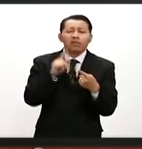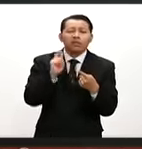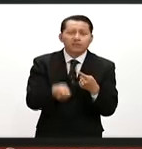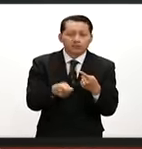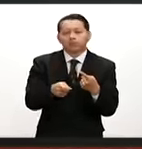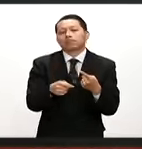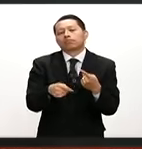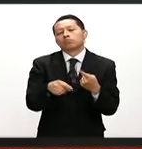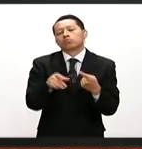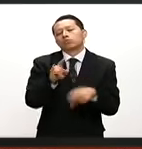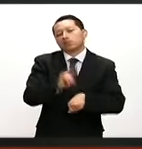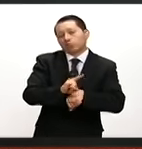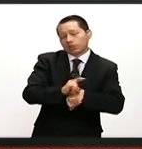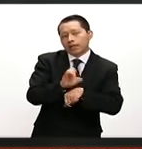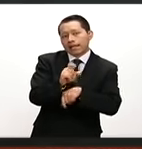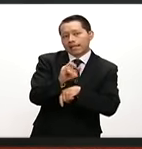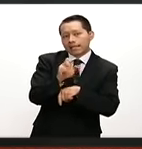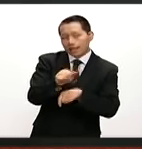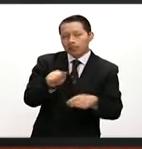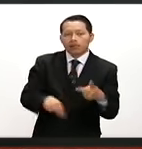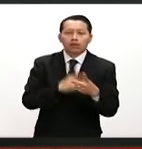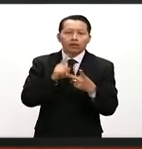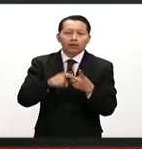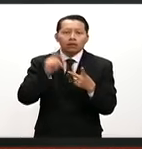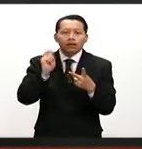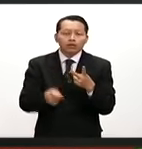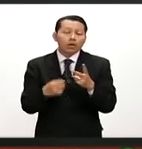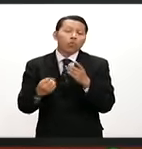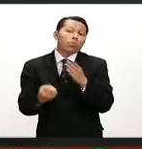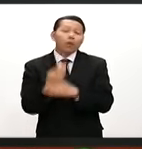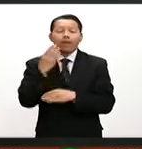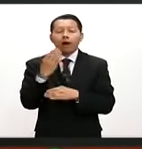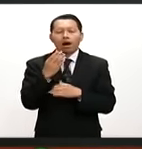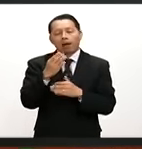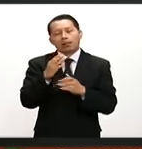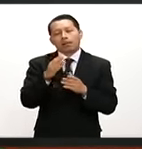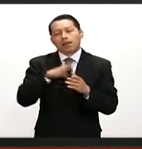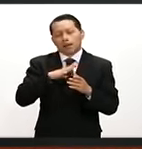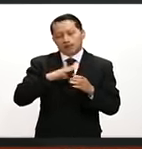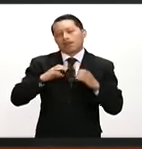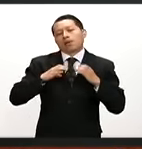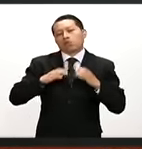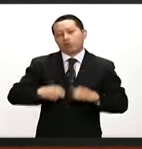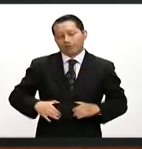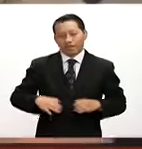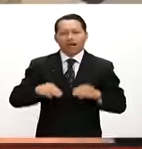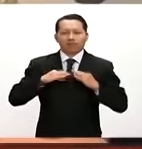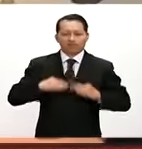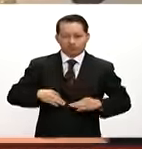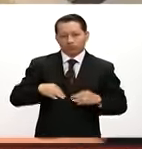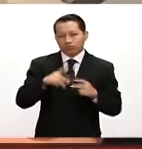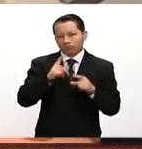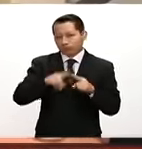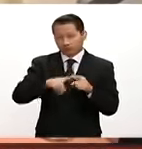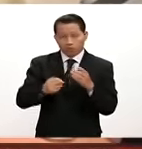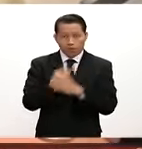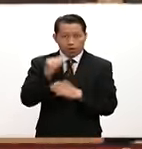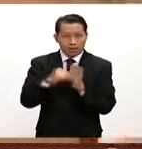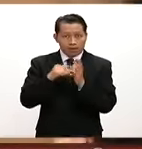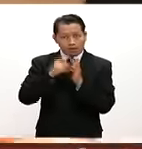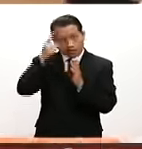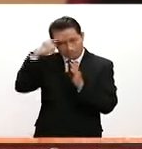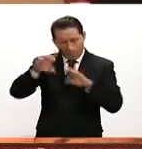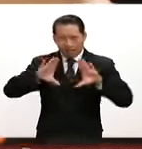simulación clínica, lo que viene siendo la nueva anatomía, la nueva fisiología, que es toda una nueva metodología para